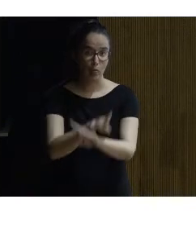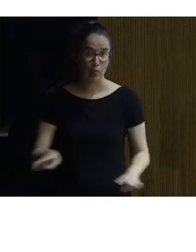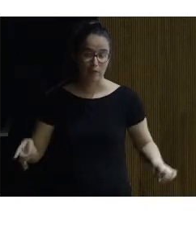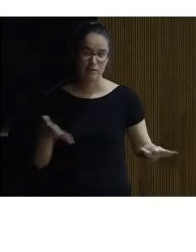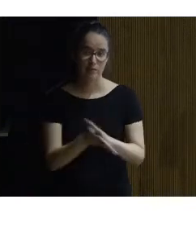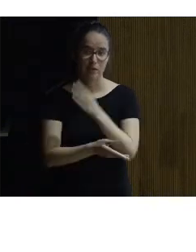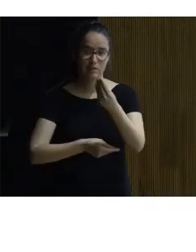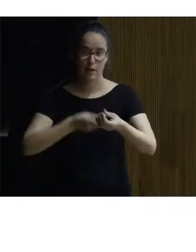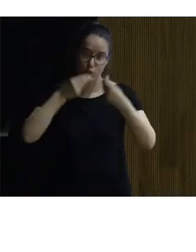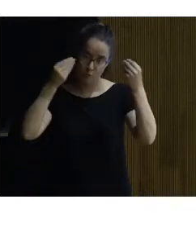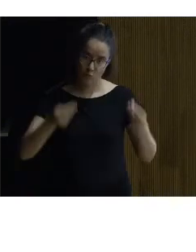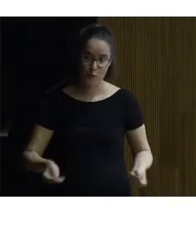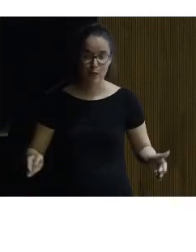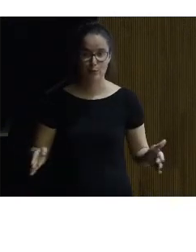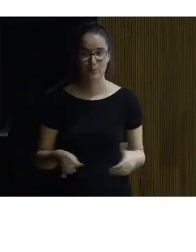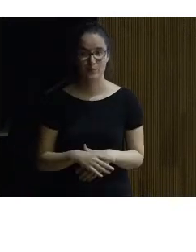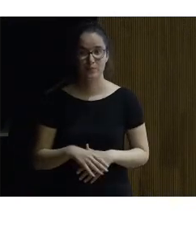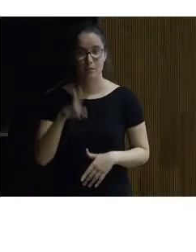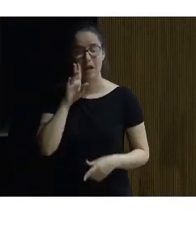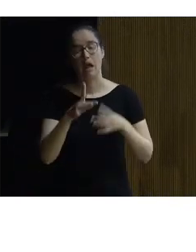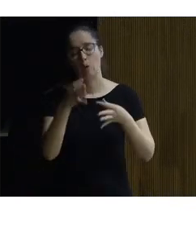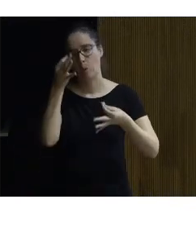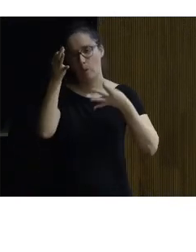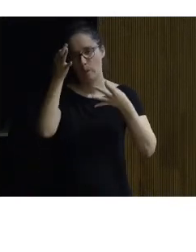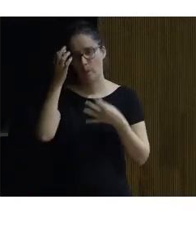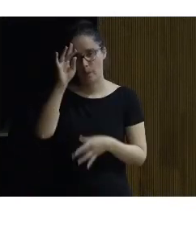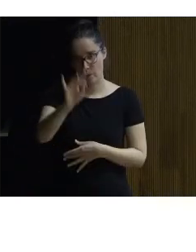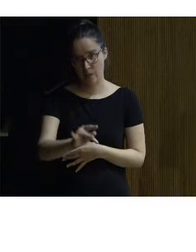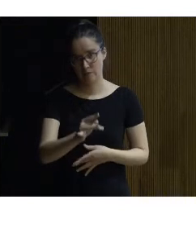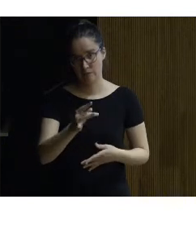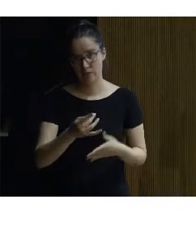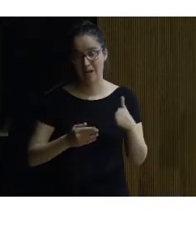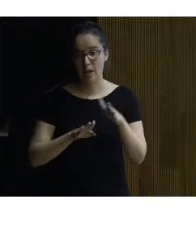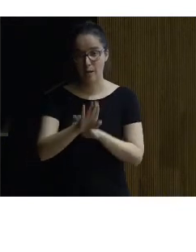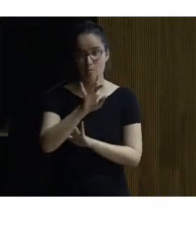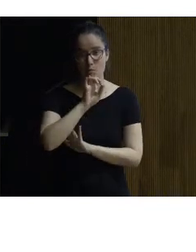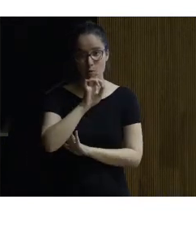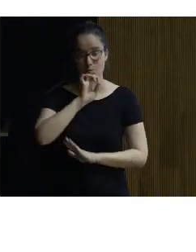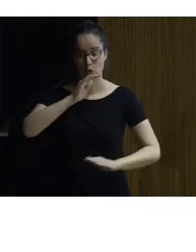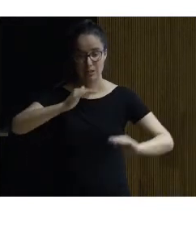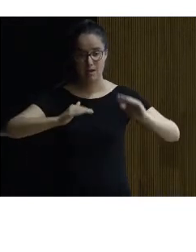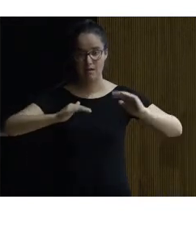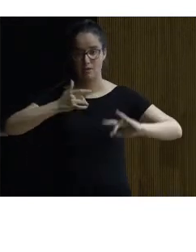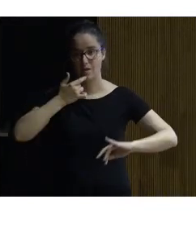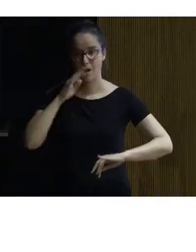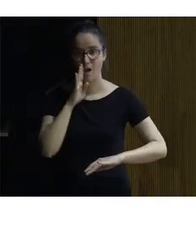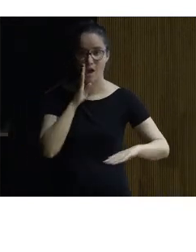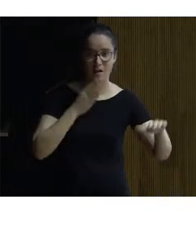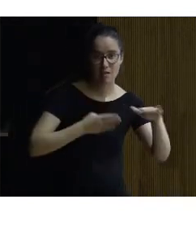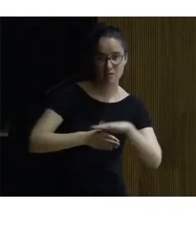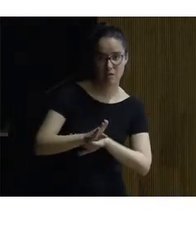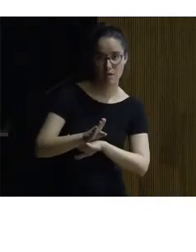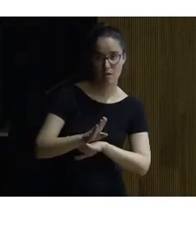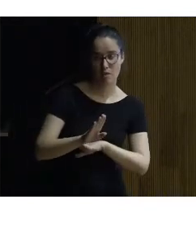hecho aceptablemente bien el trabajo ya ven algún detalle de cómo son esas rampas y ese equilibrio que decíamos entre accesibilidad